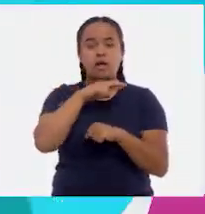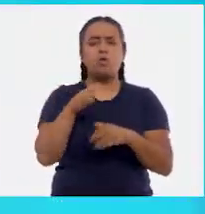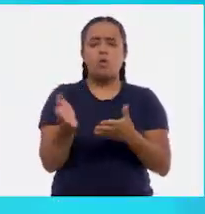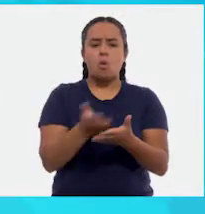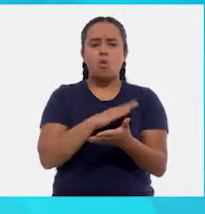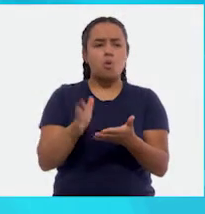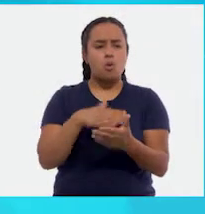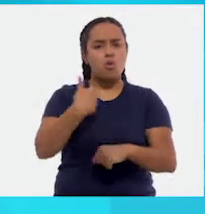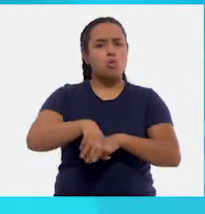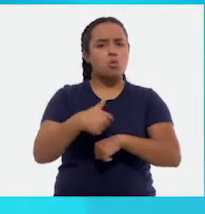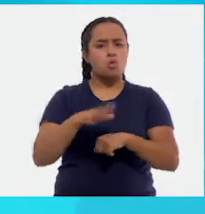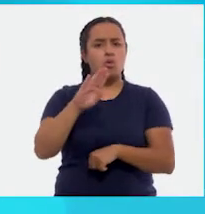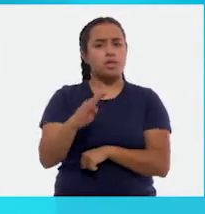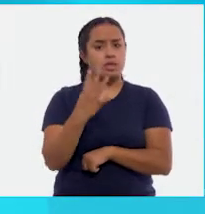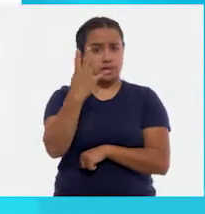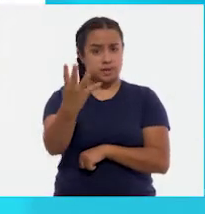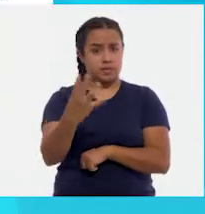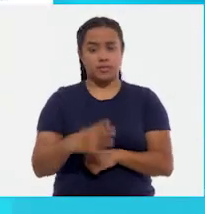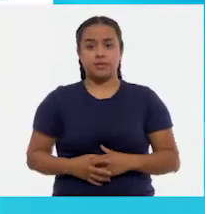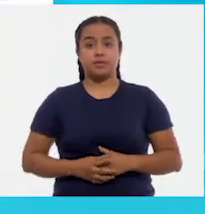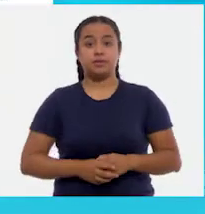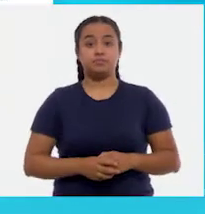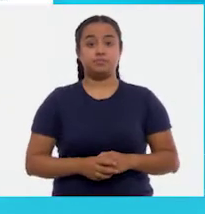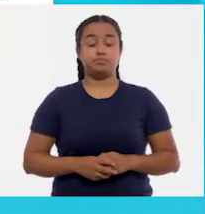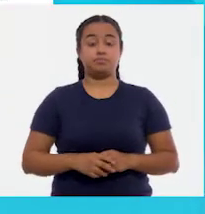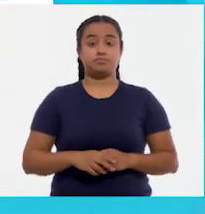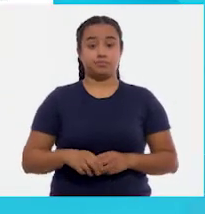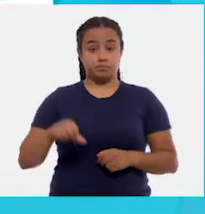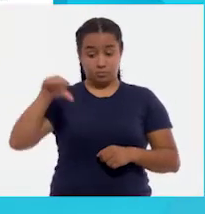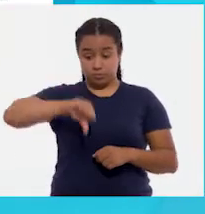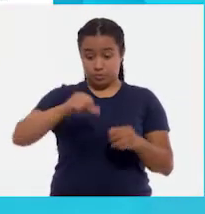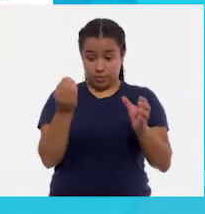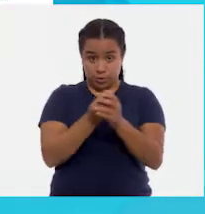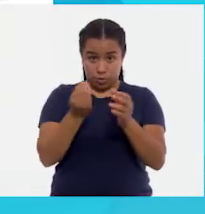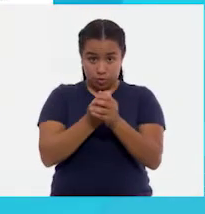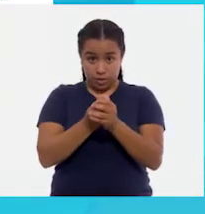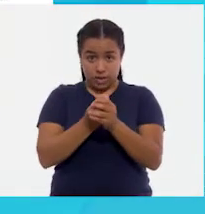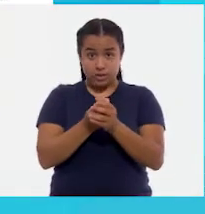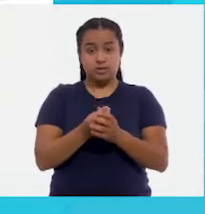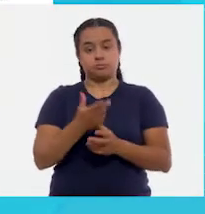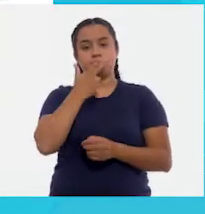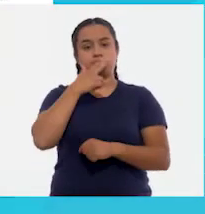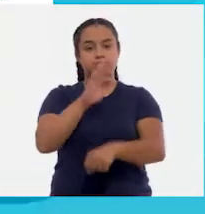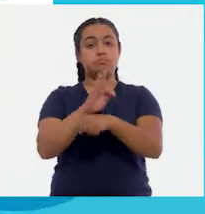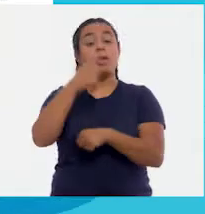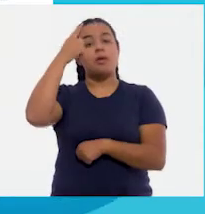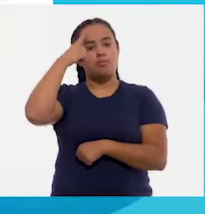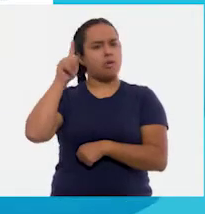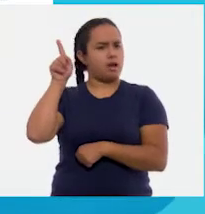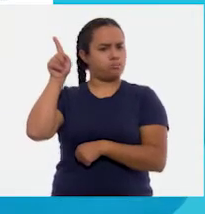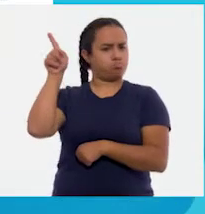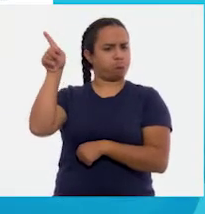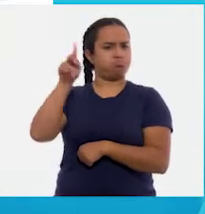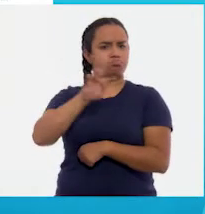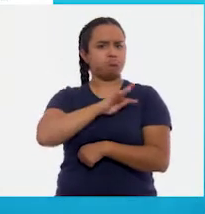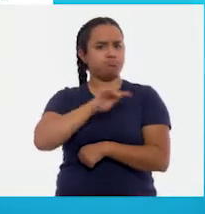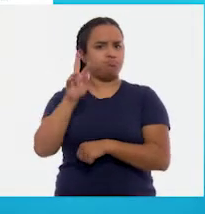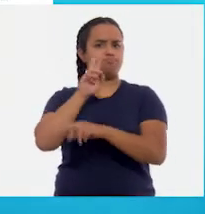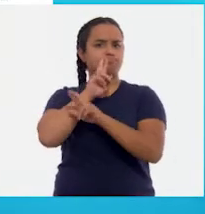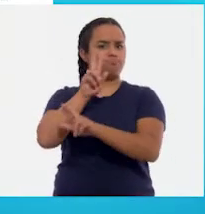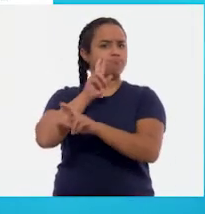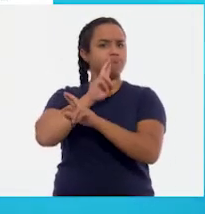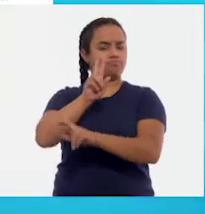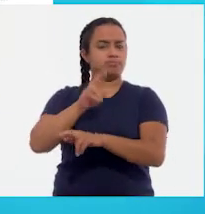número 94, niñas y niños? Todo lo que hagamos en esta clase les va a servir para contestar su libro. ¡Ah, maravilloso!